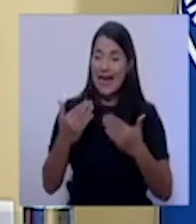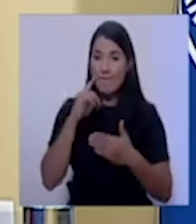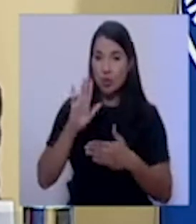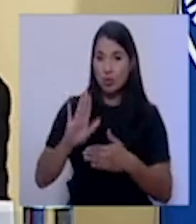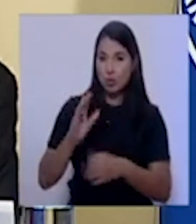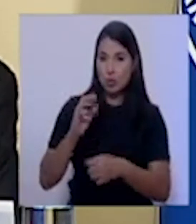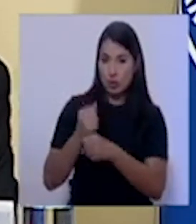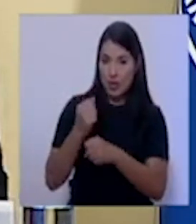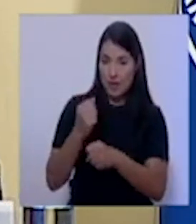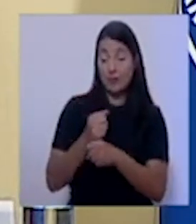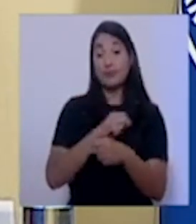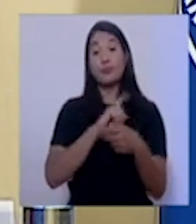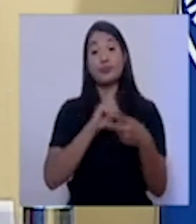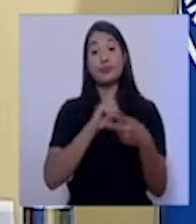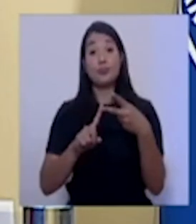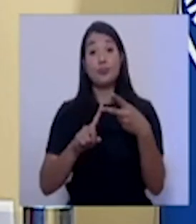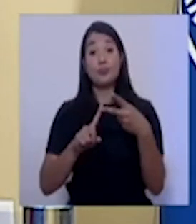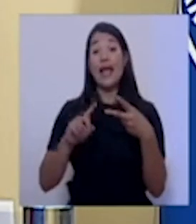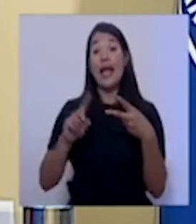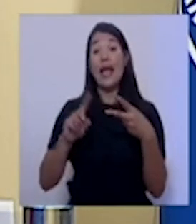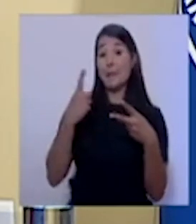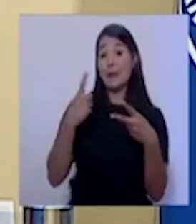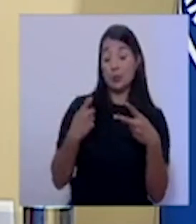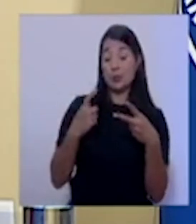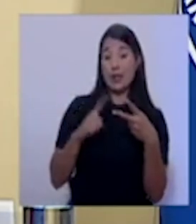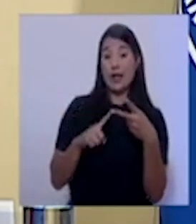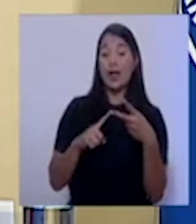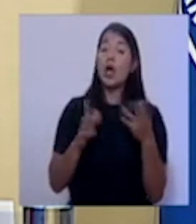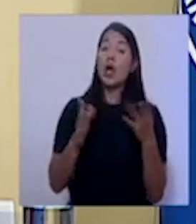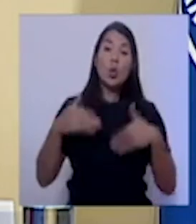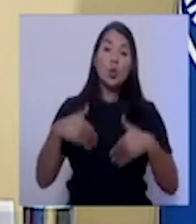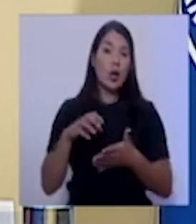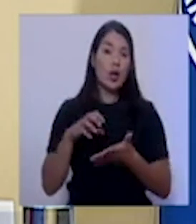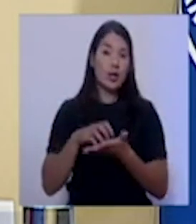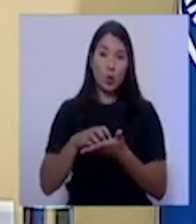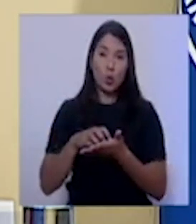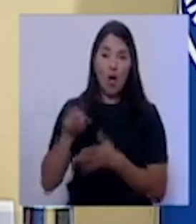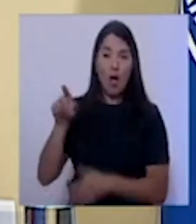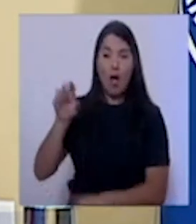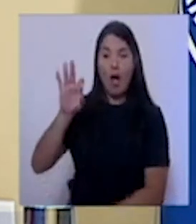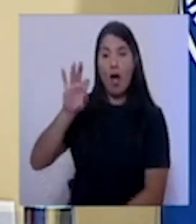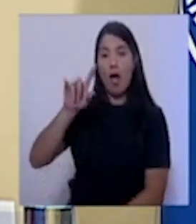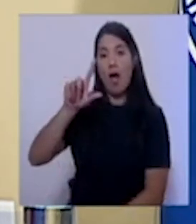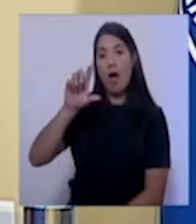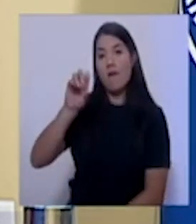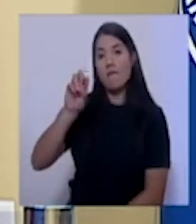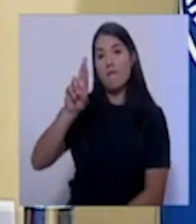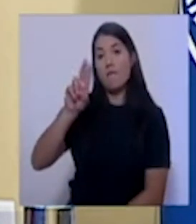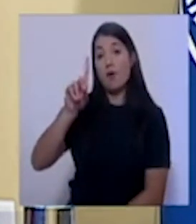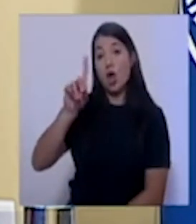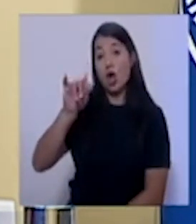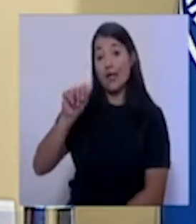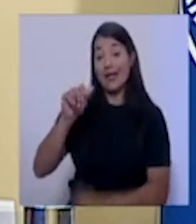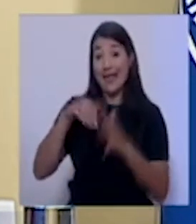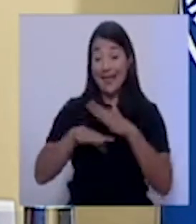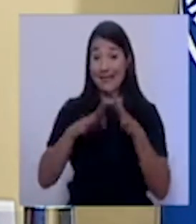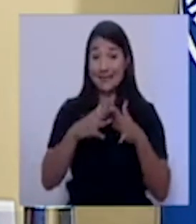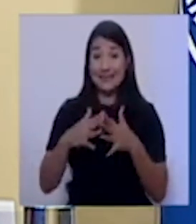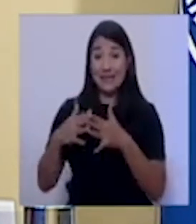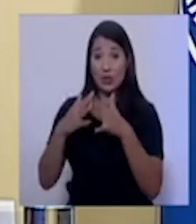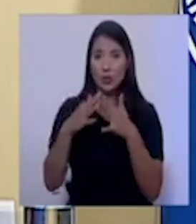Respecto a su segunda pregunta, no cabe duda que Florida es un emisor importantísimo de turistas